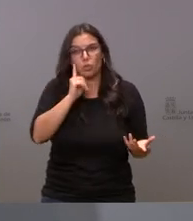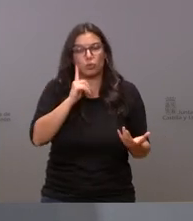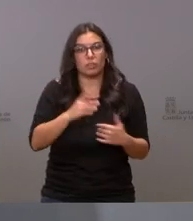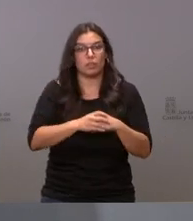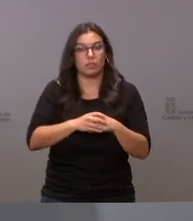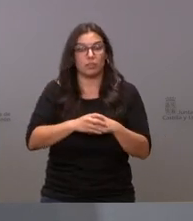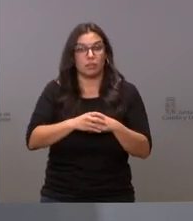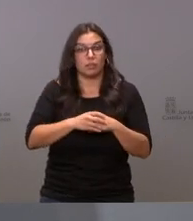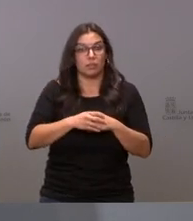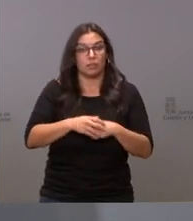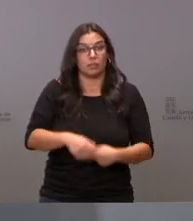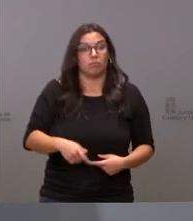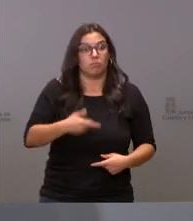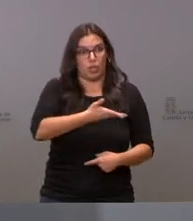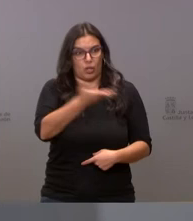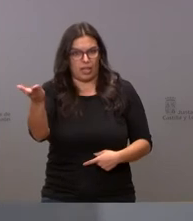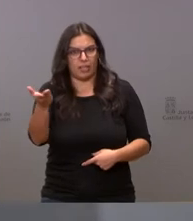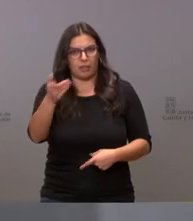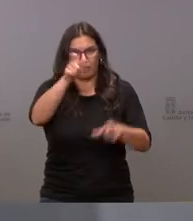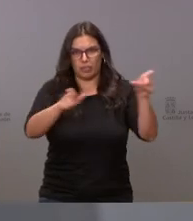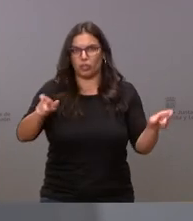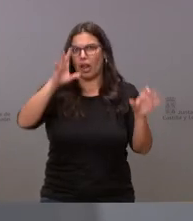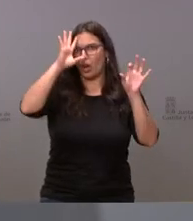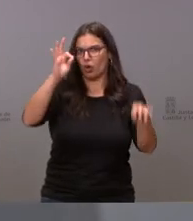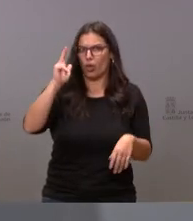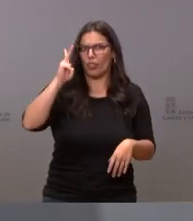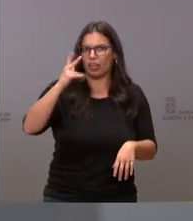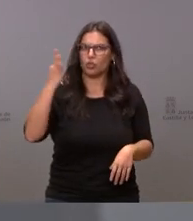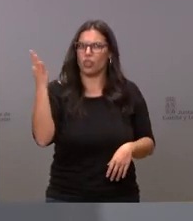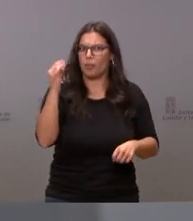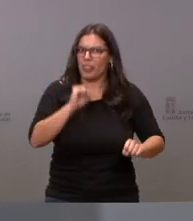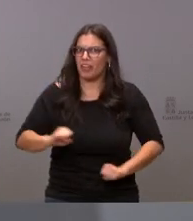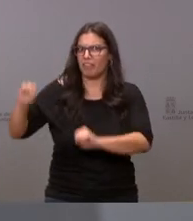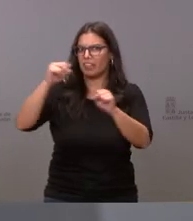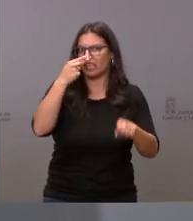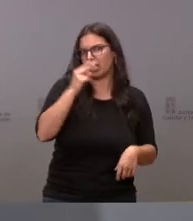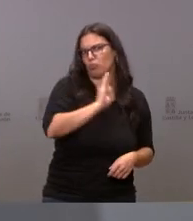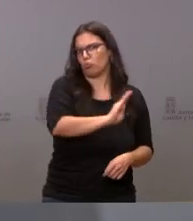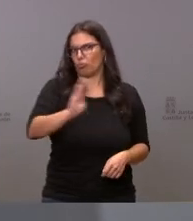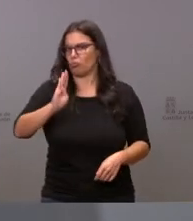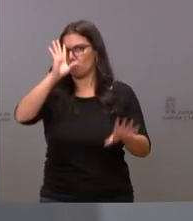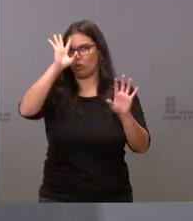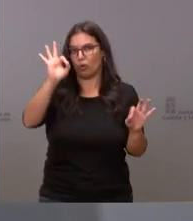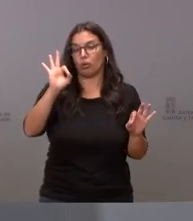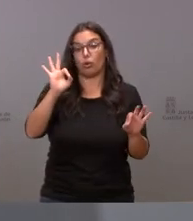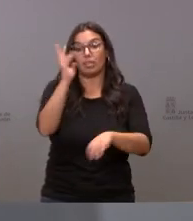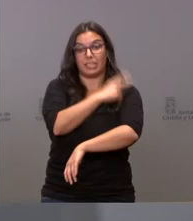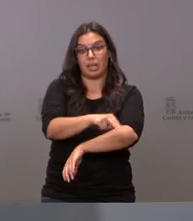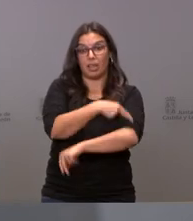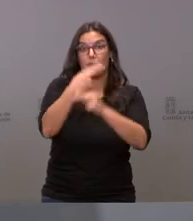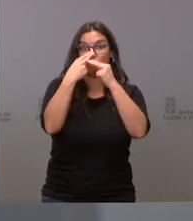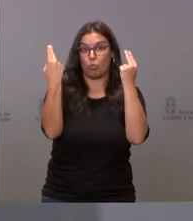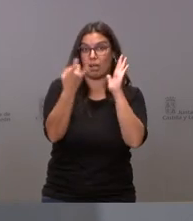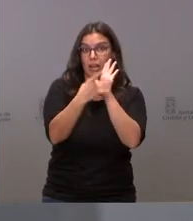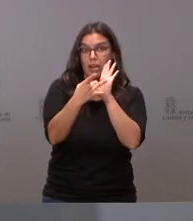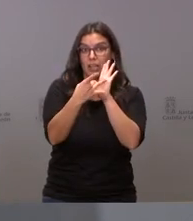insisto el derecho y el deber de defender sus intereses y una sanidad pública de calidad que